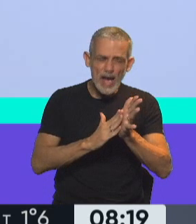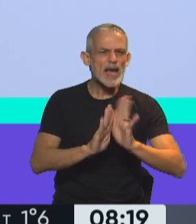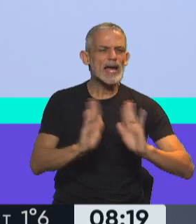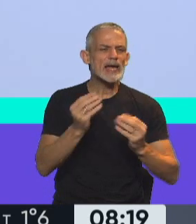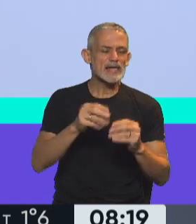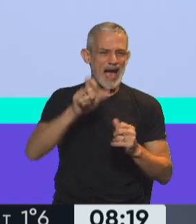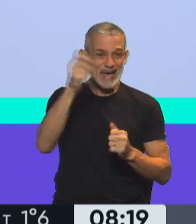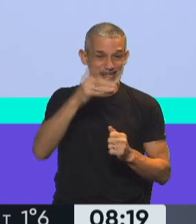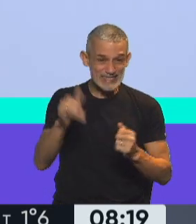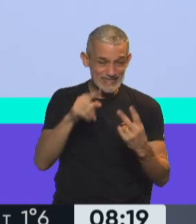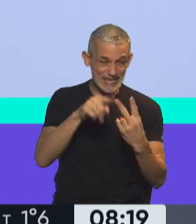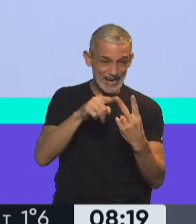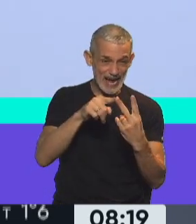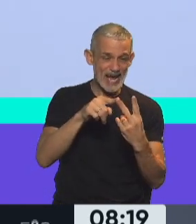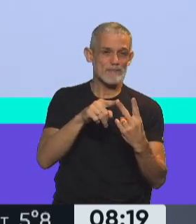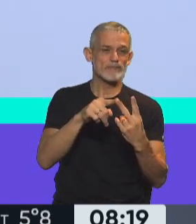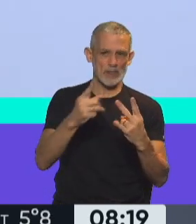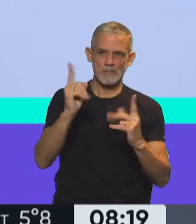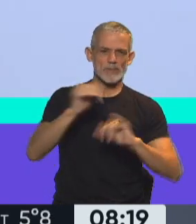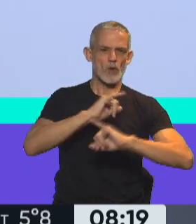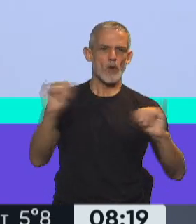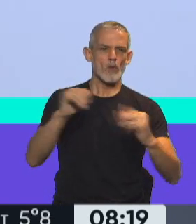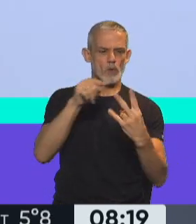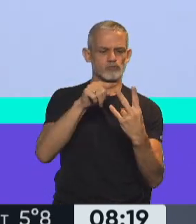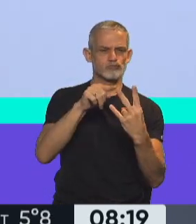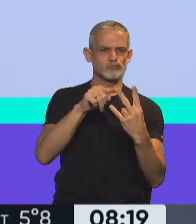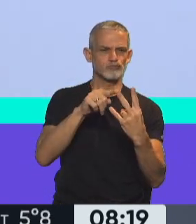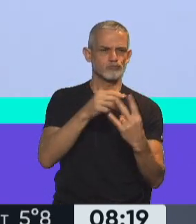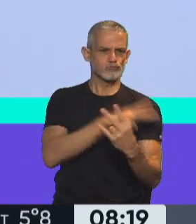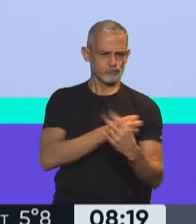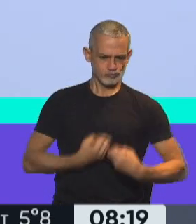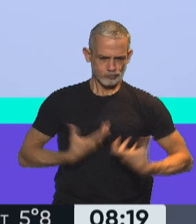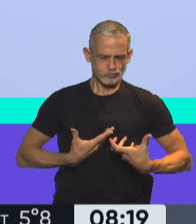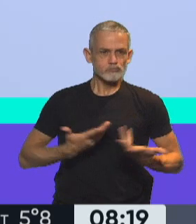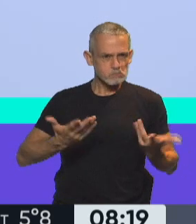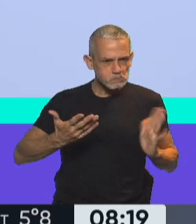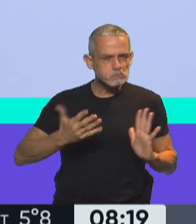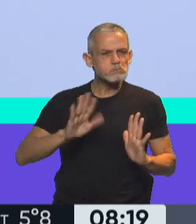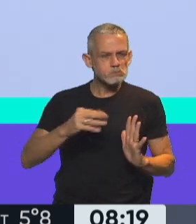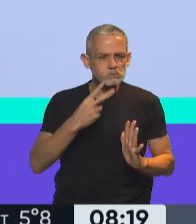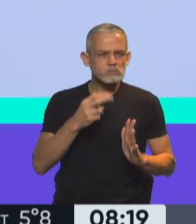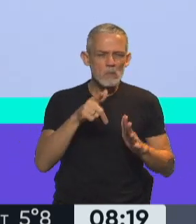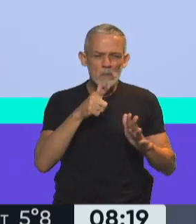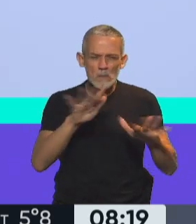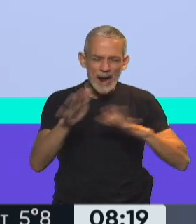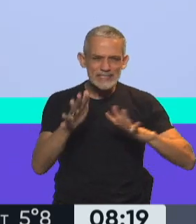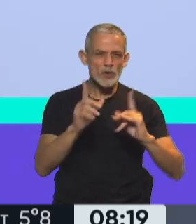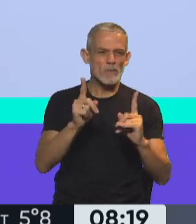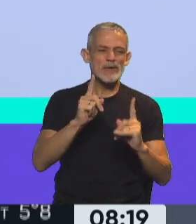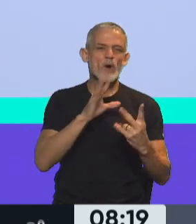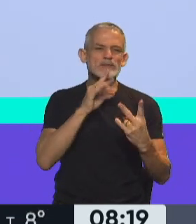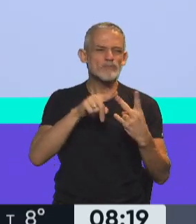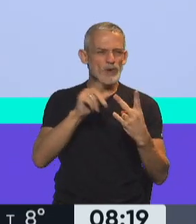AstraZeneca, como hemos comunicado, despierta un nivel de anticuerpos, hace un aumento de anticuerpos similar a lo que hace